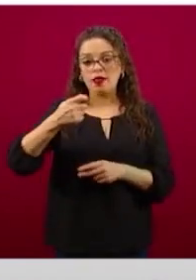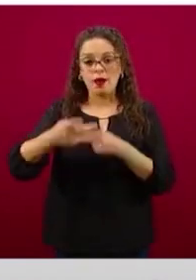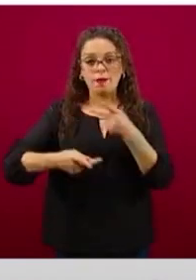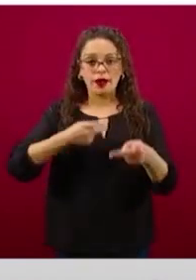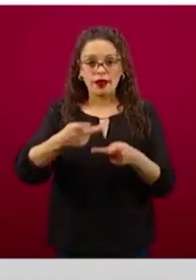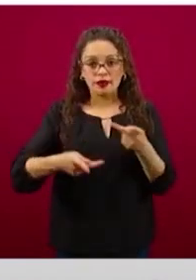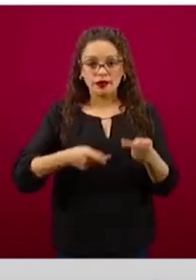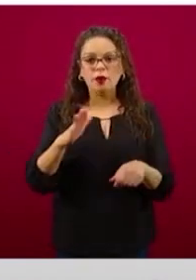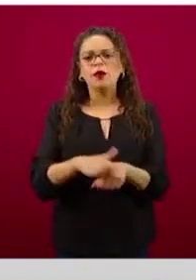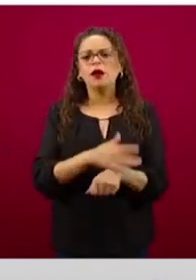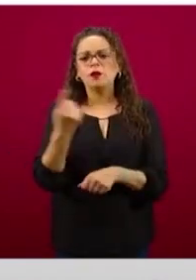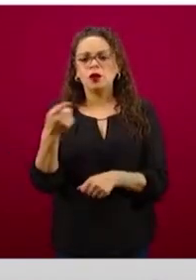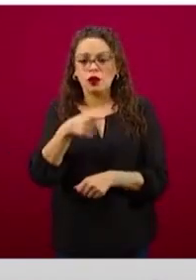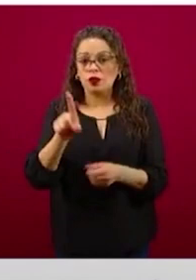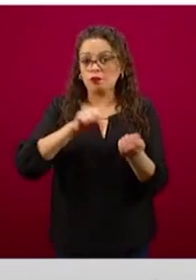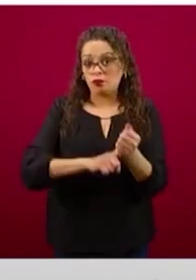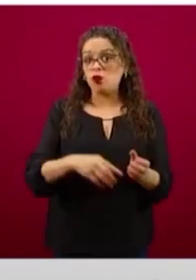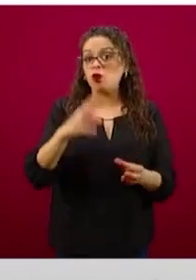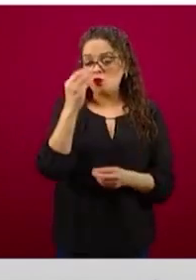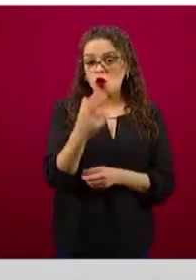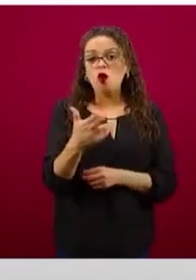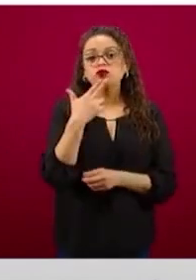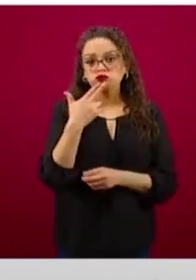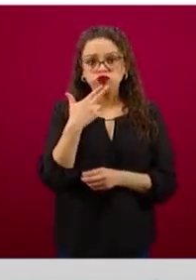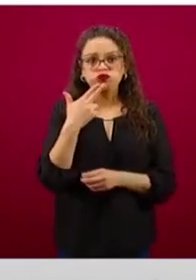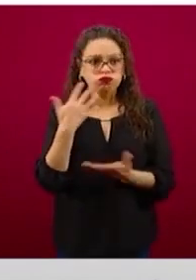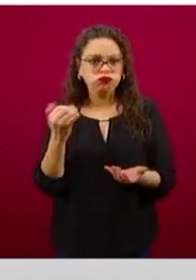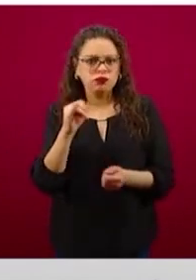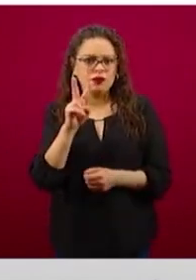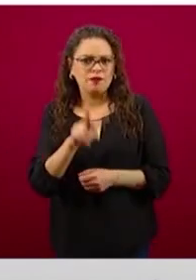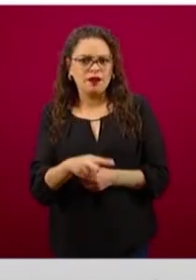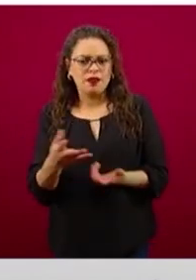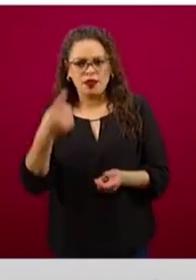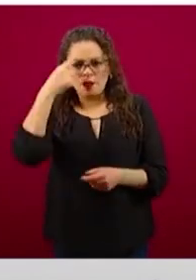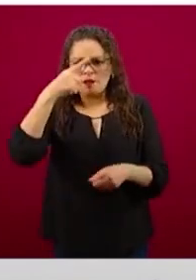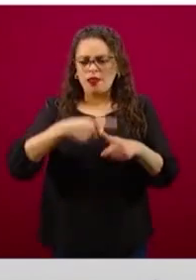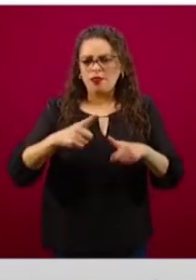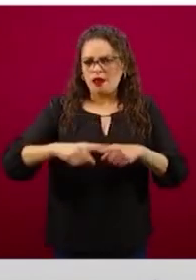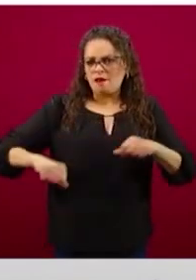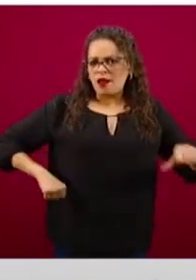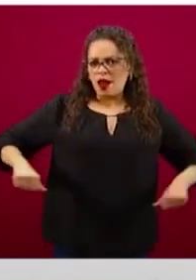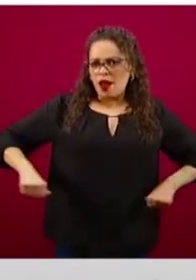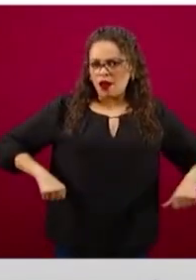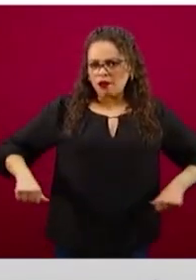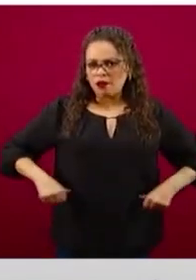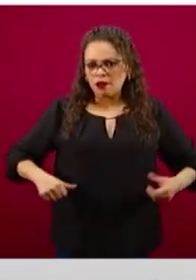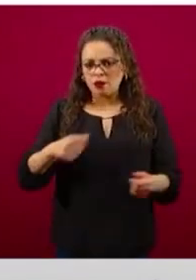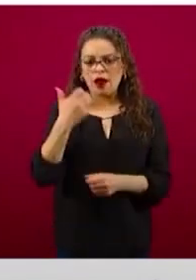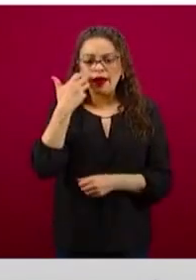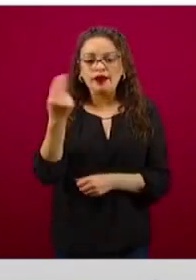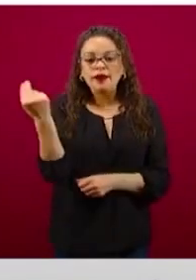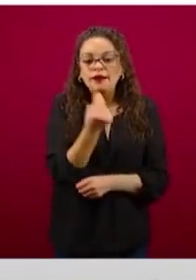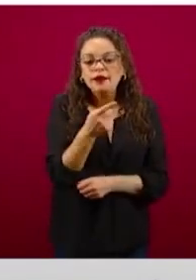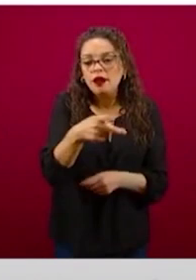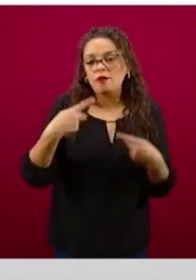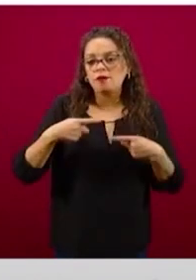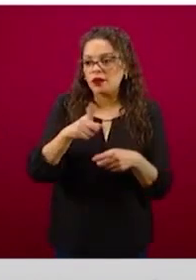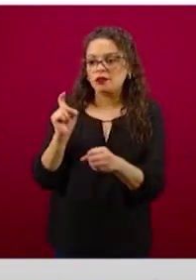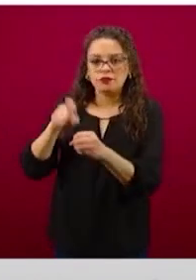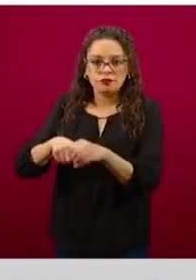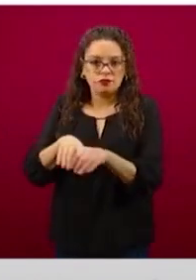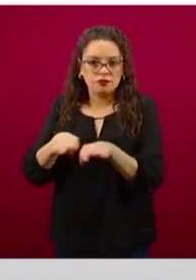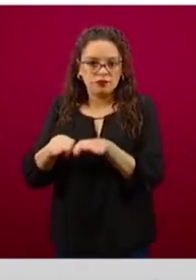pueden ser muy útiles para cualquier actividad que quiera llevar a cabo un trabajador. Y